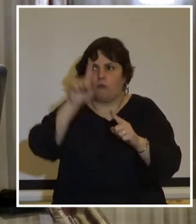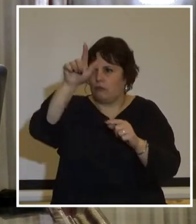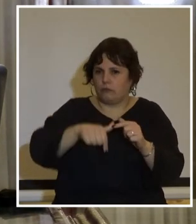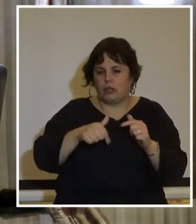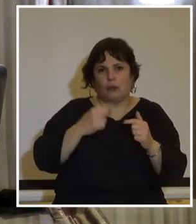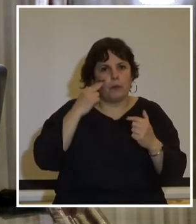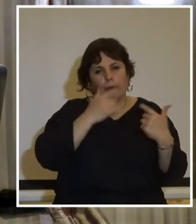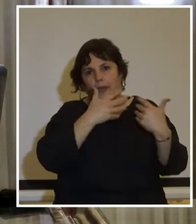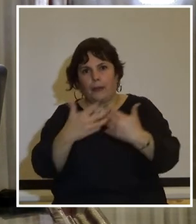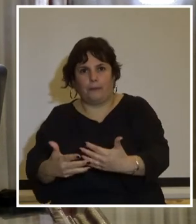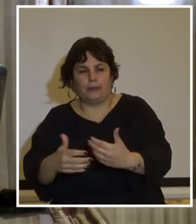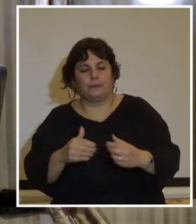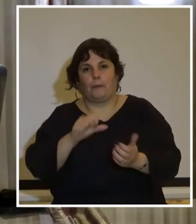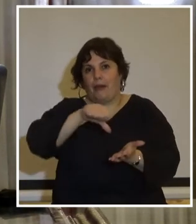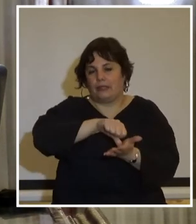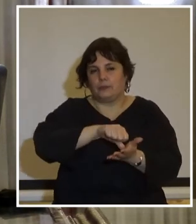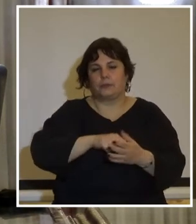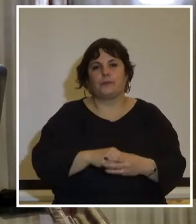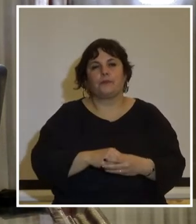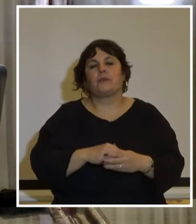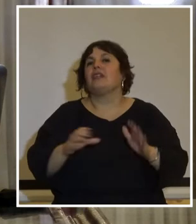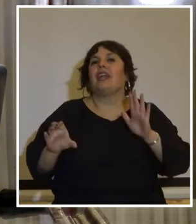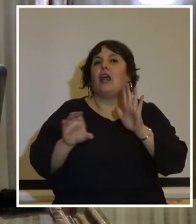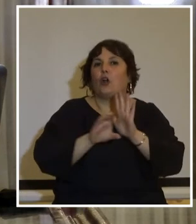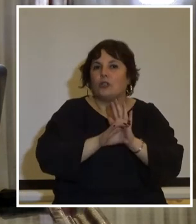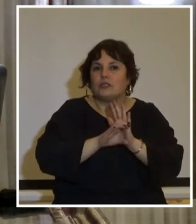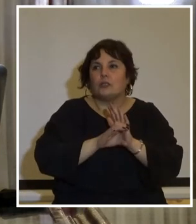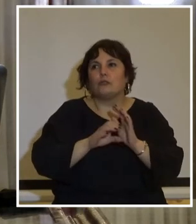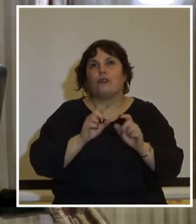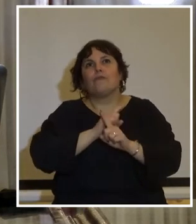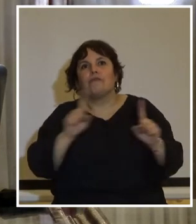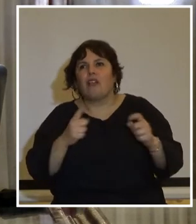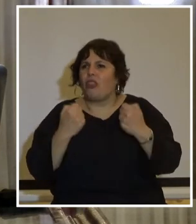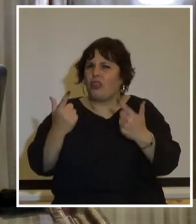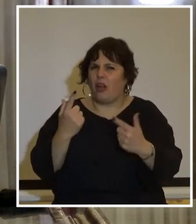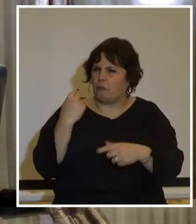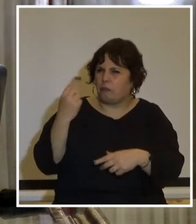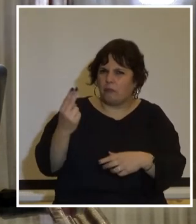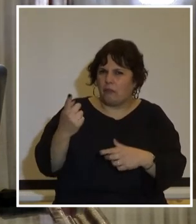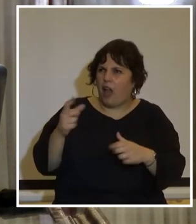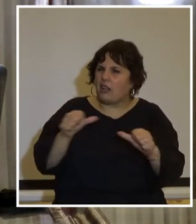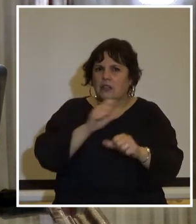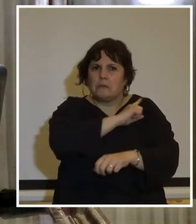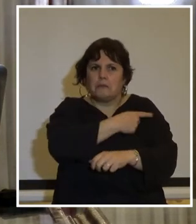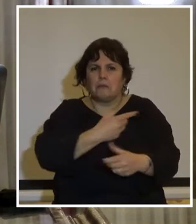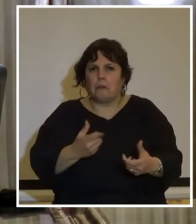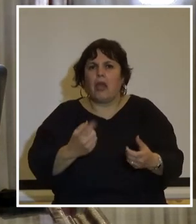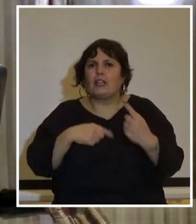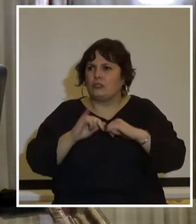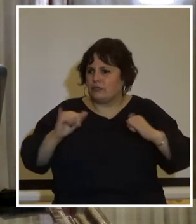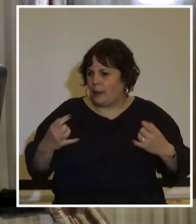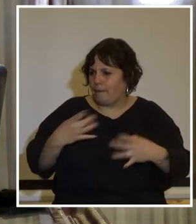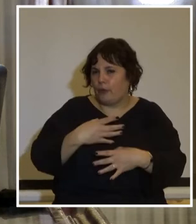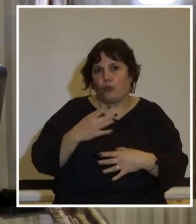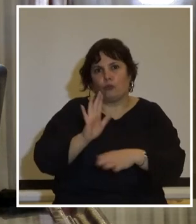de los problemas en que se hallaba inmerso el país la constitución en modo alguno le habilitaba a tomar la medida que tomó y ello determina de por sí